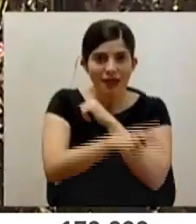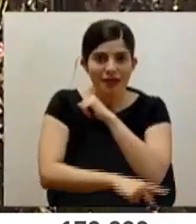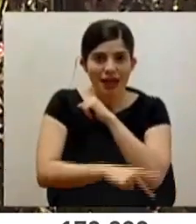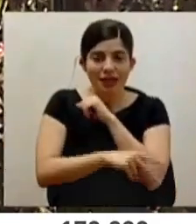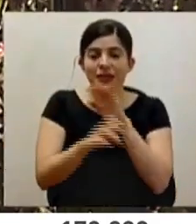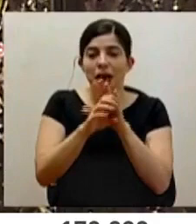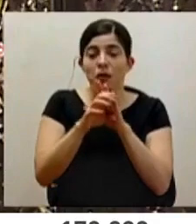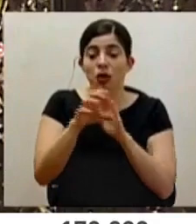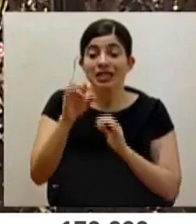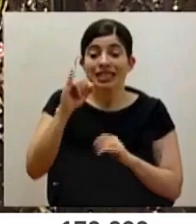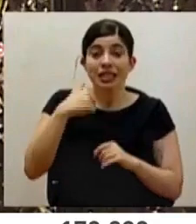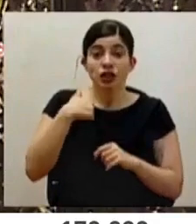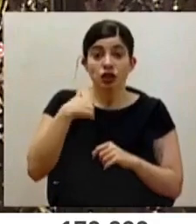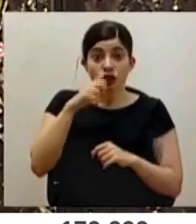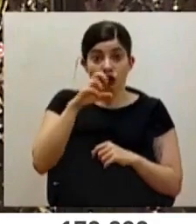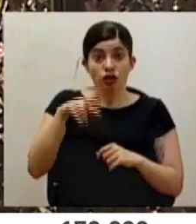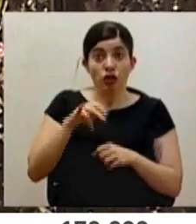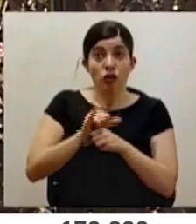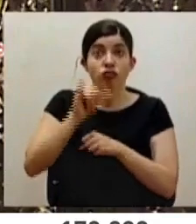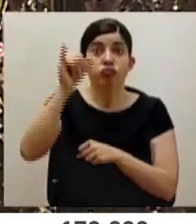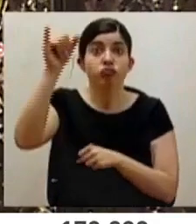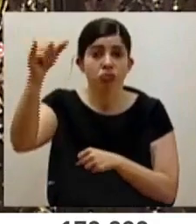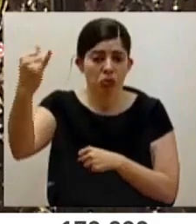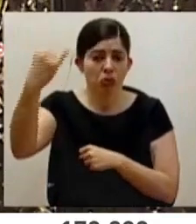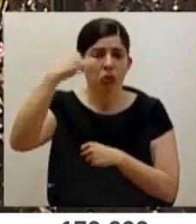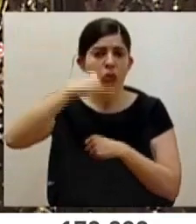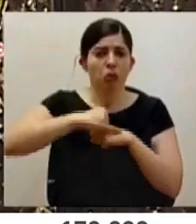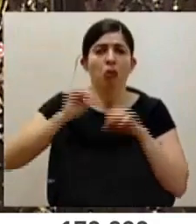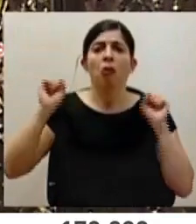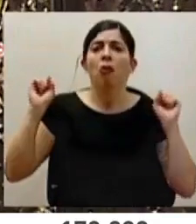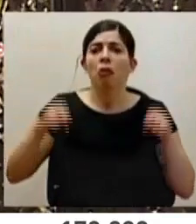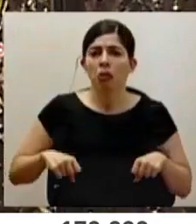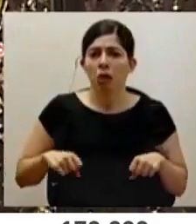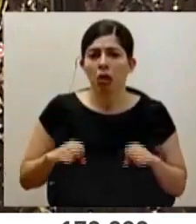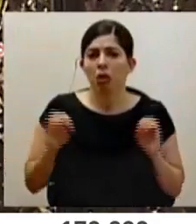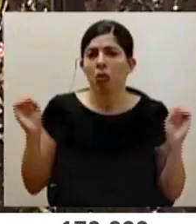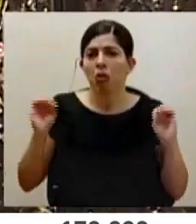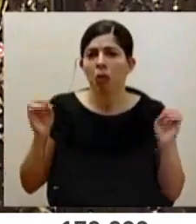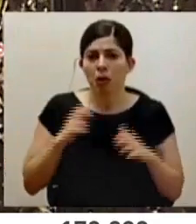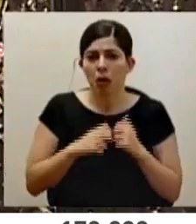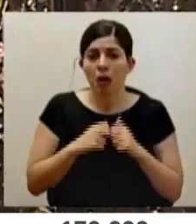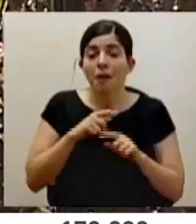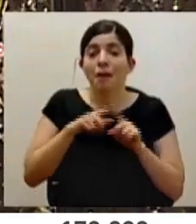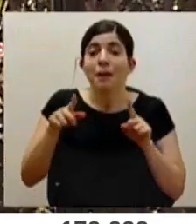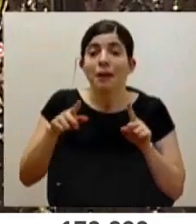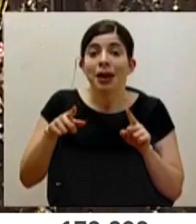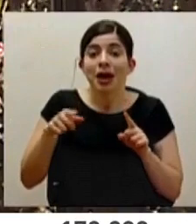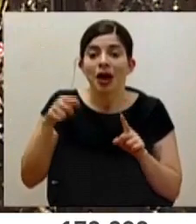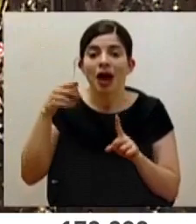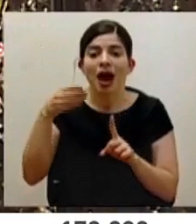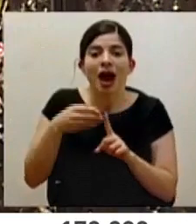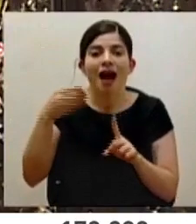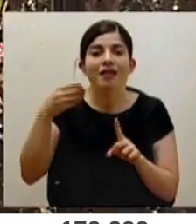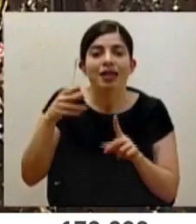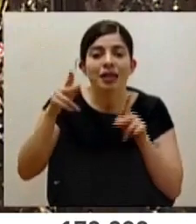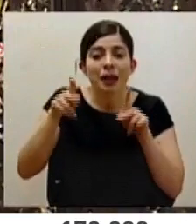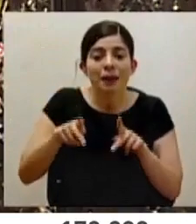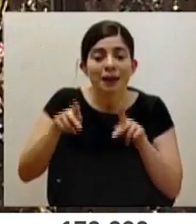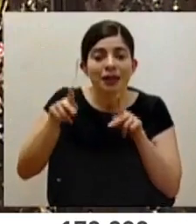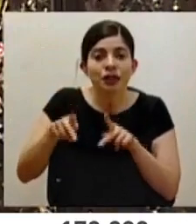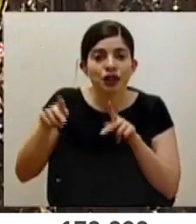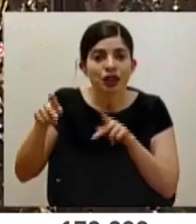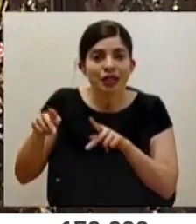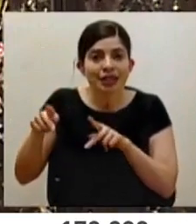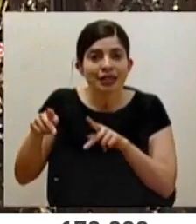si yo salgo vía aérea, puedo entrar y salir como quiera y no tengo ningún problema, pero era en detrimento de la gente que